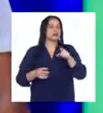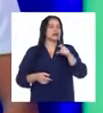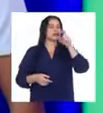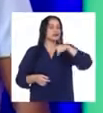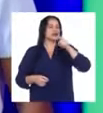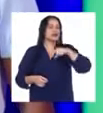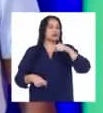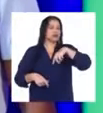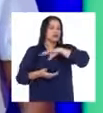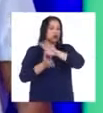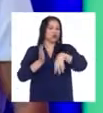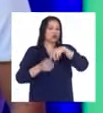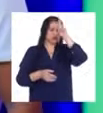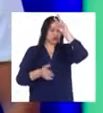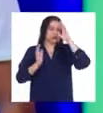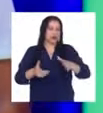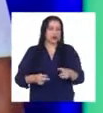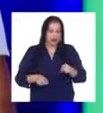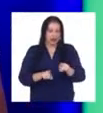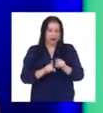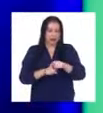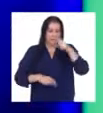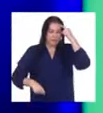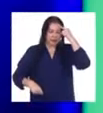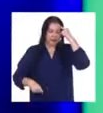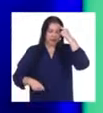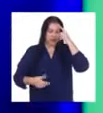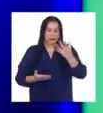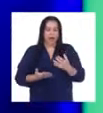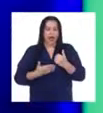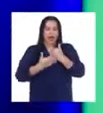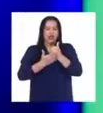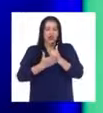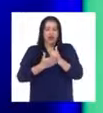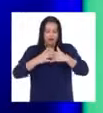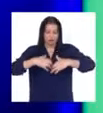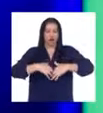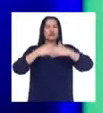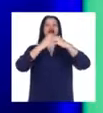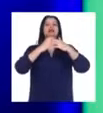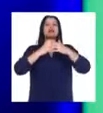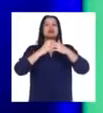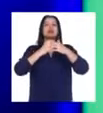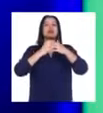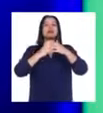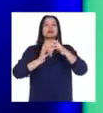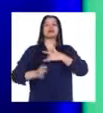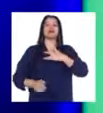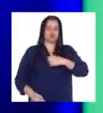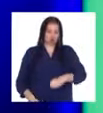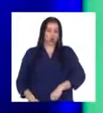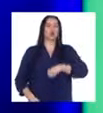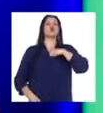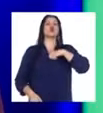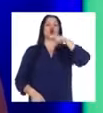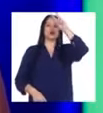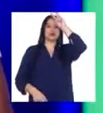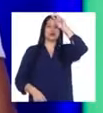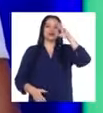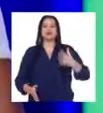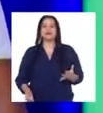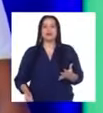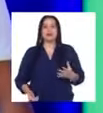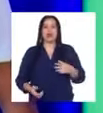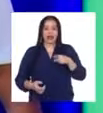También me gusta pensar que ayudo a fortalecer el sentimiento de orgullo peruano. Esto se ha podido ver en esta